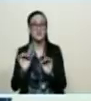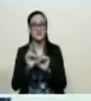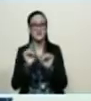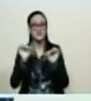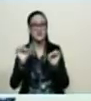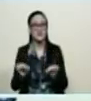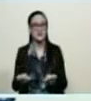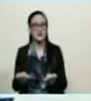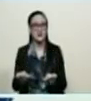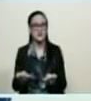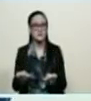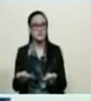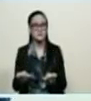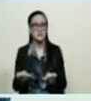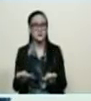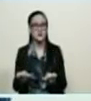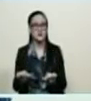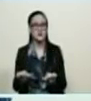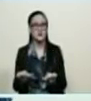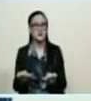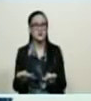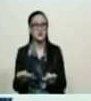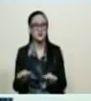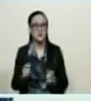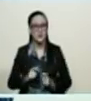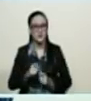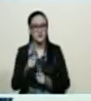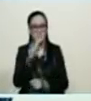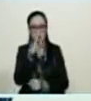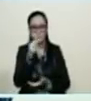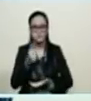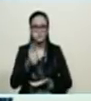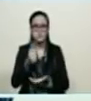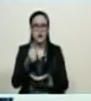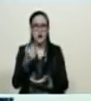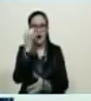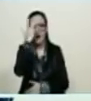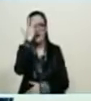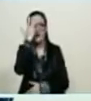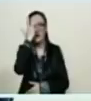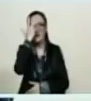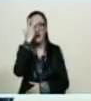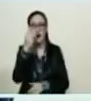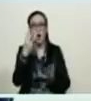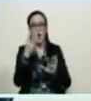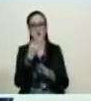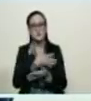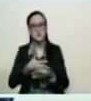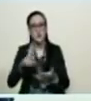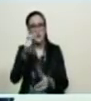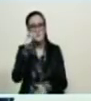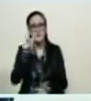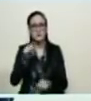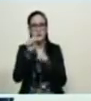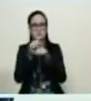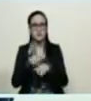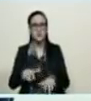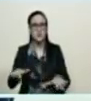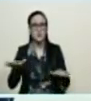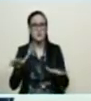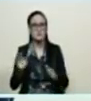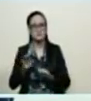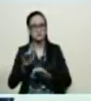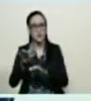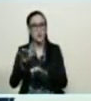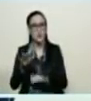sistema, o mejor dicho, voy a entregar un bono de carnavales a 8 millones de compatriotas para